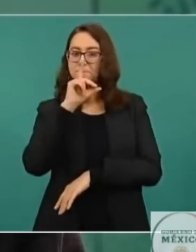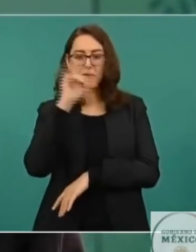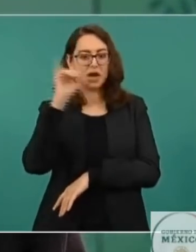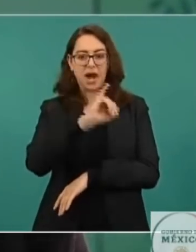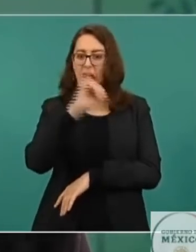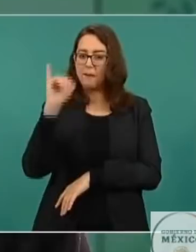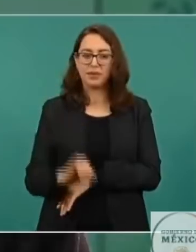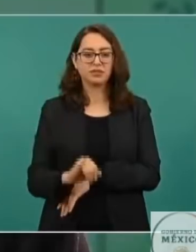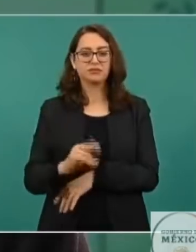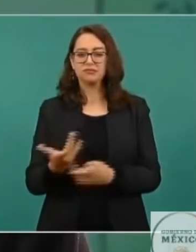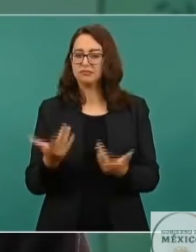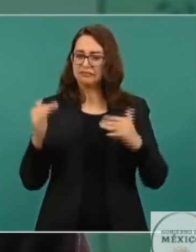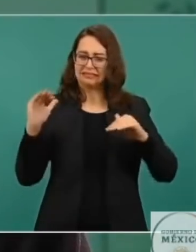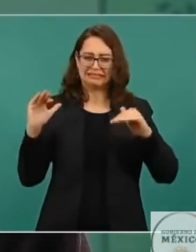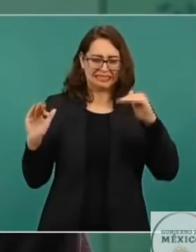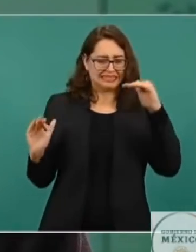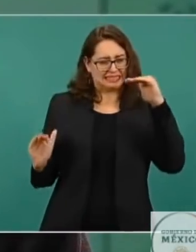tanta desigualdad